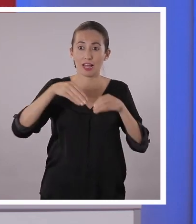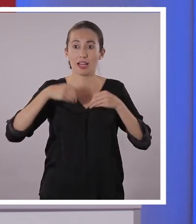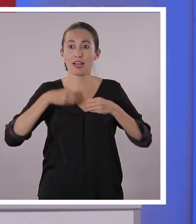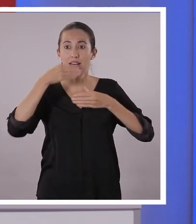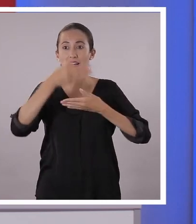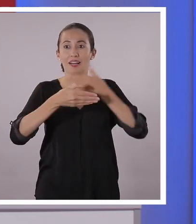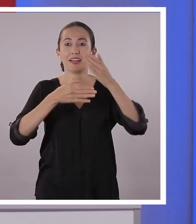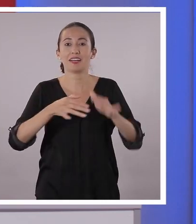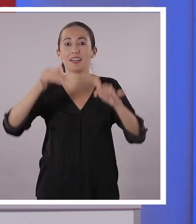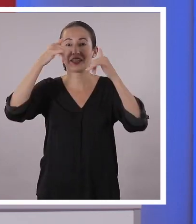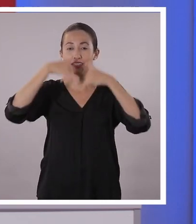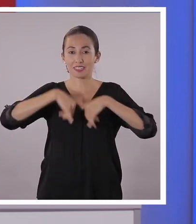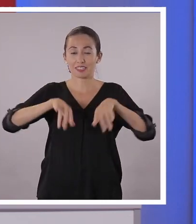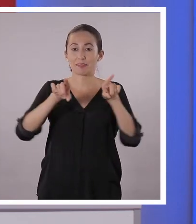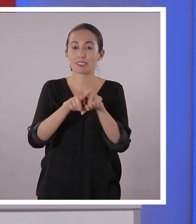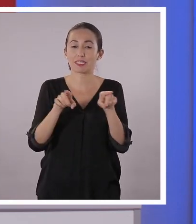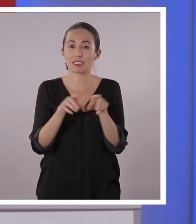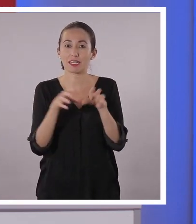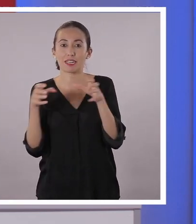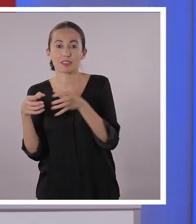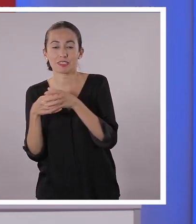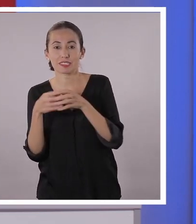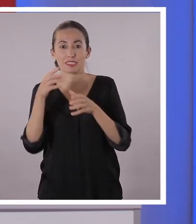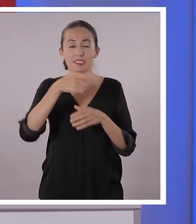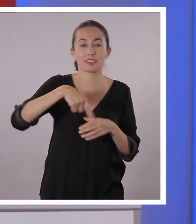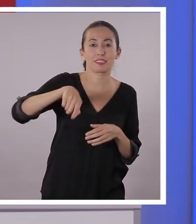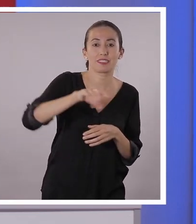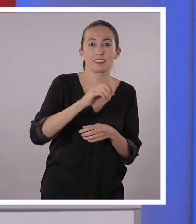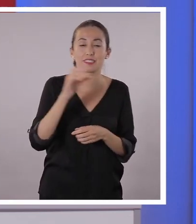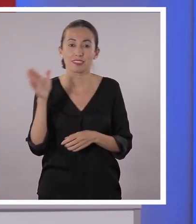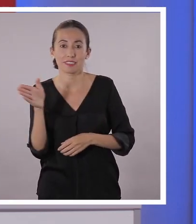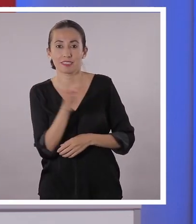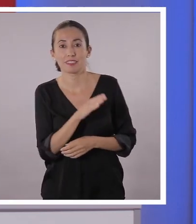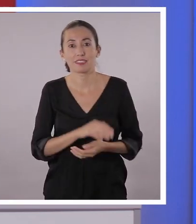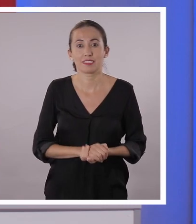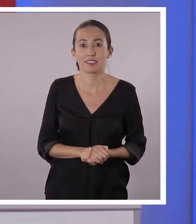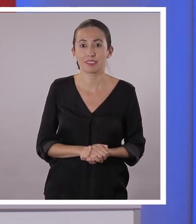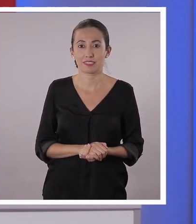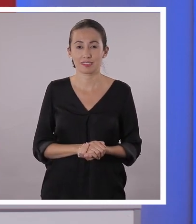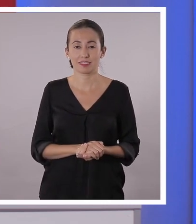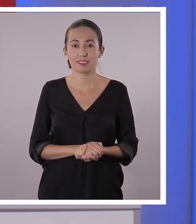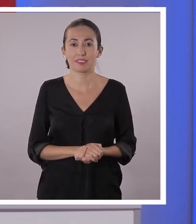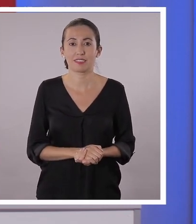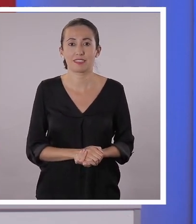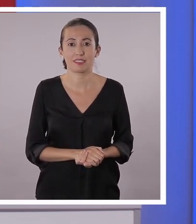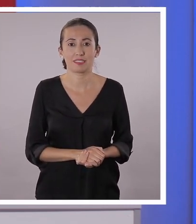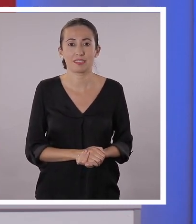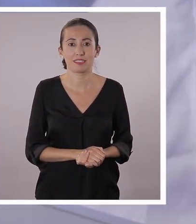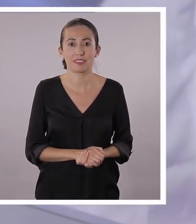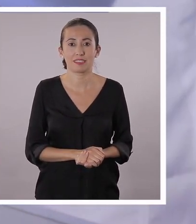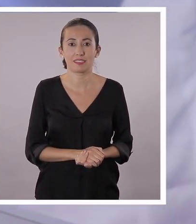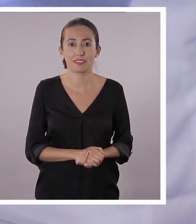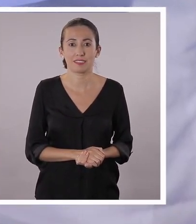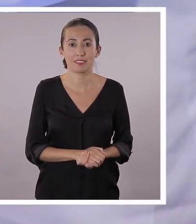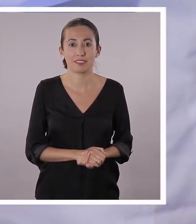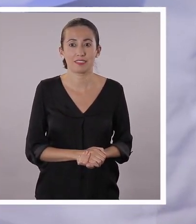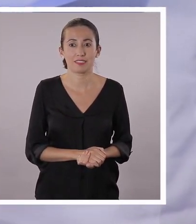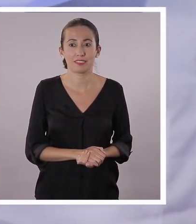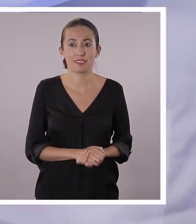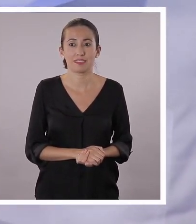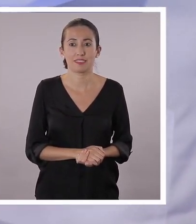Ustedes también pueden decorar su tarjeta, pintarla, así queda más bonito el trípode de su casa. Solo nos falta